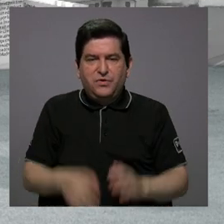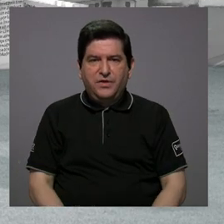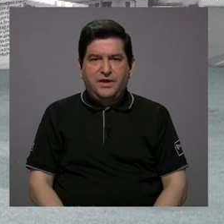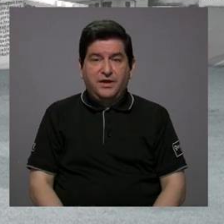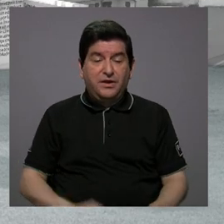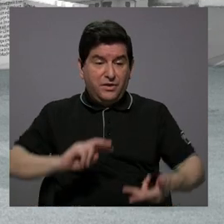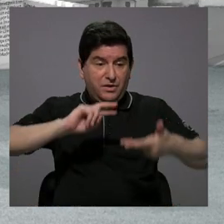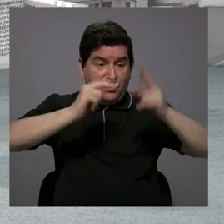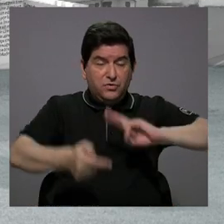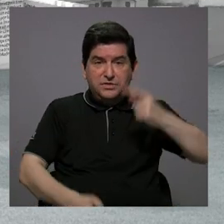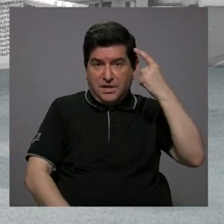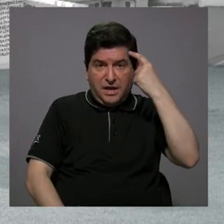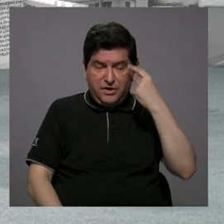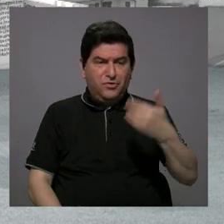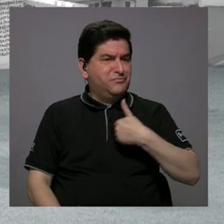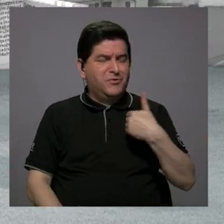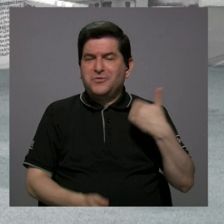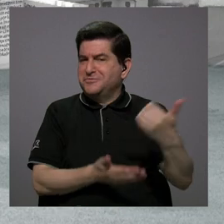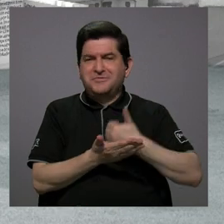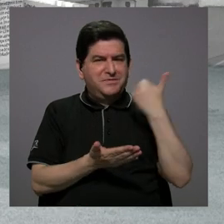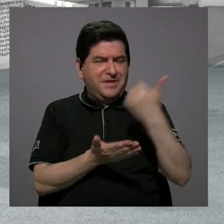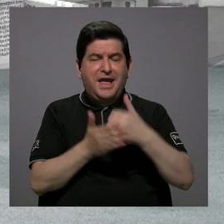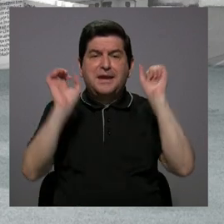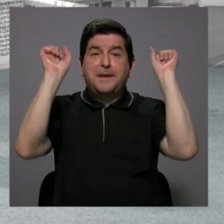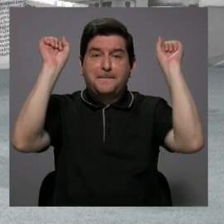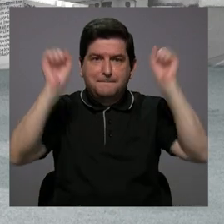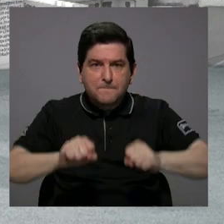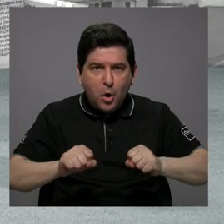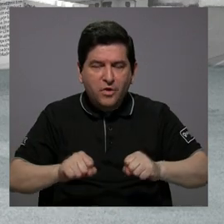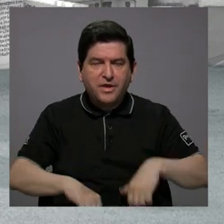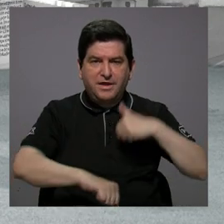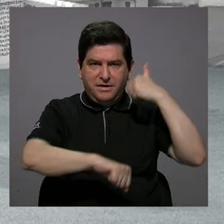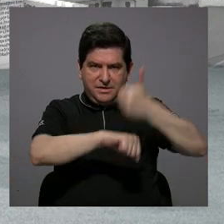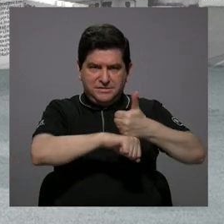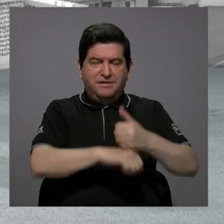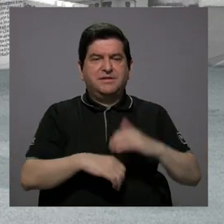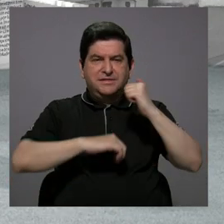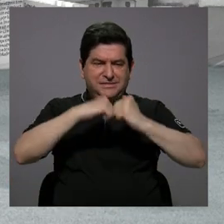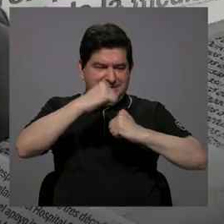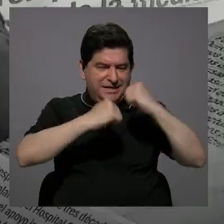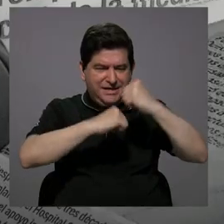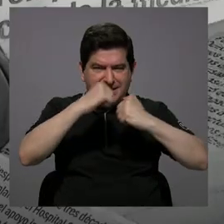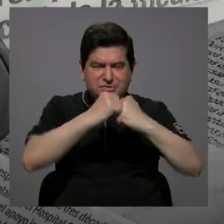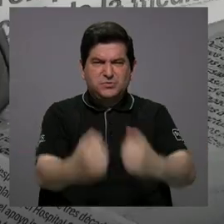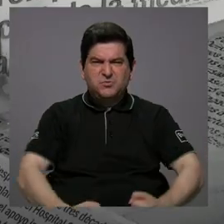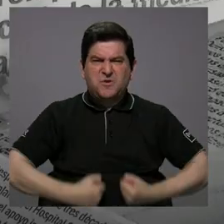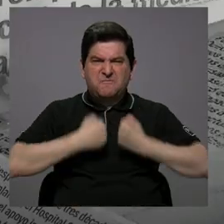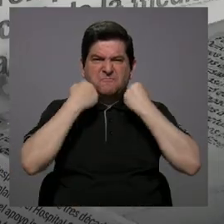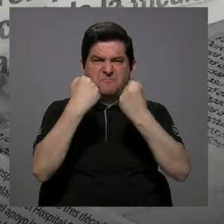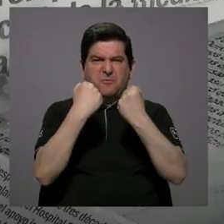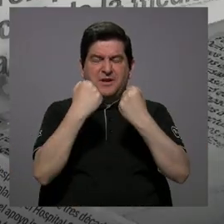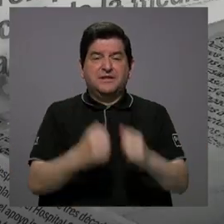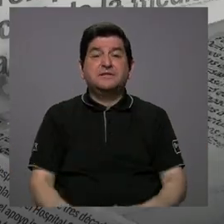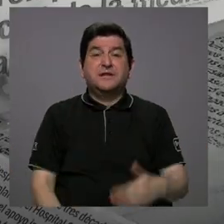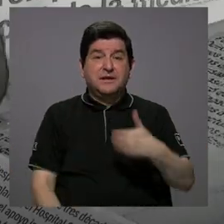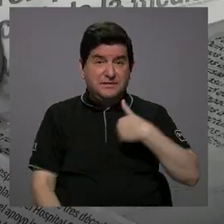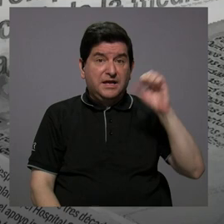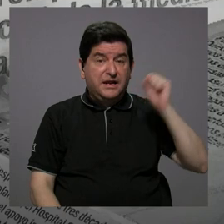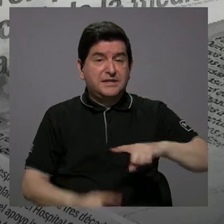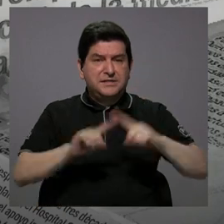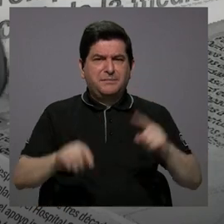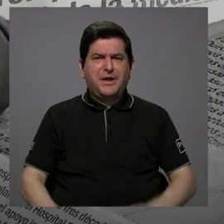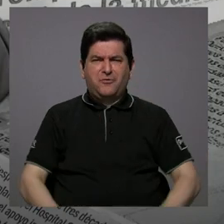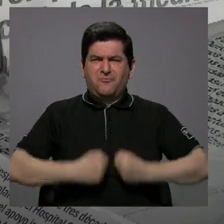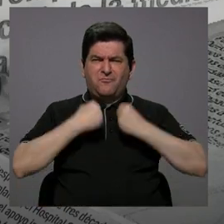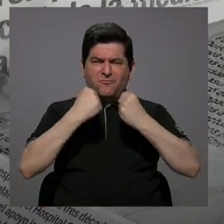contrario a lo que se dice, no tiene los recursos como para poder establecer una estructura fuerte, tiene ya una estructura fuerte, pero más